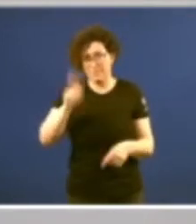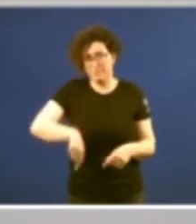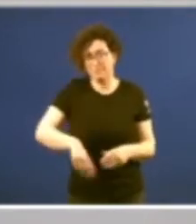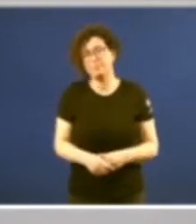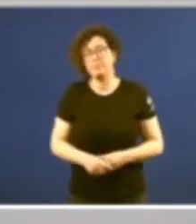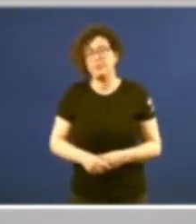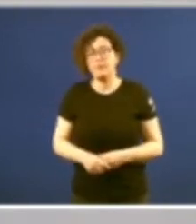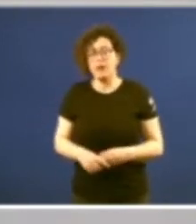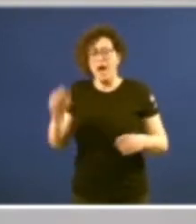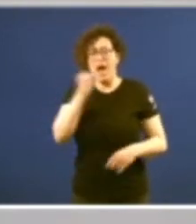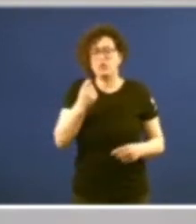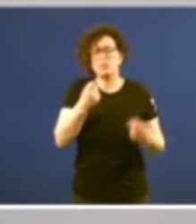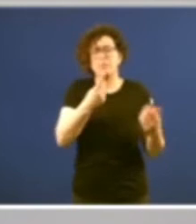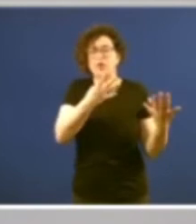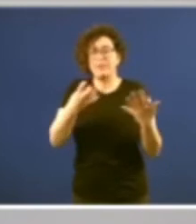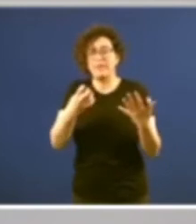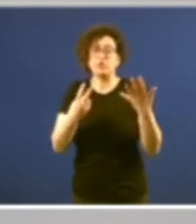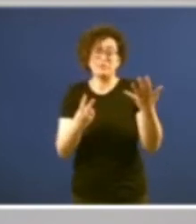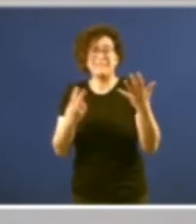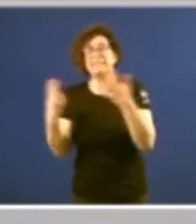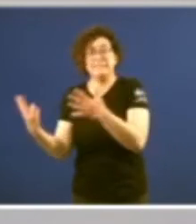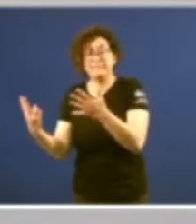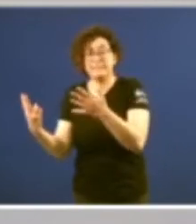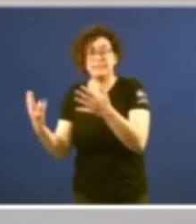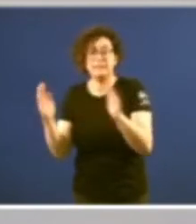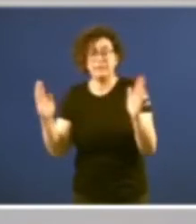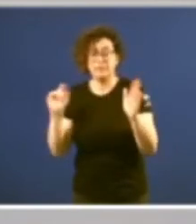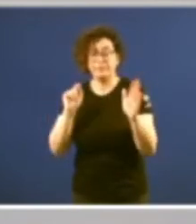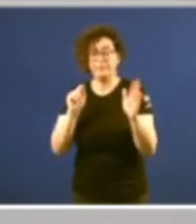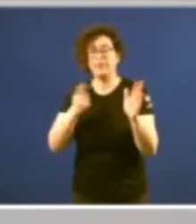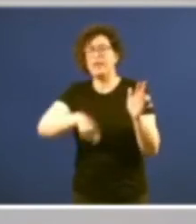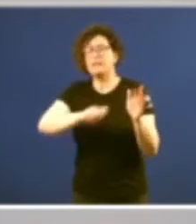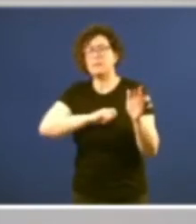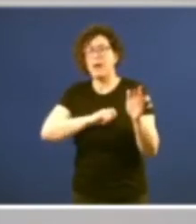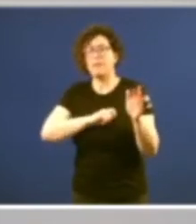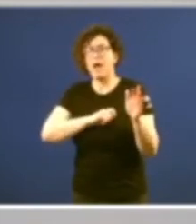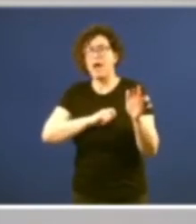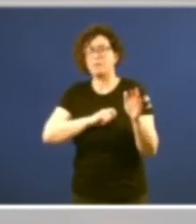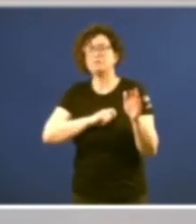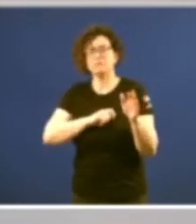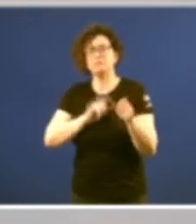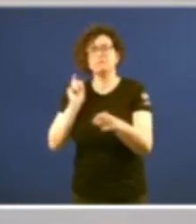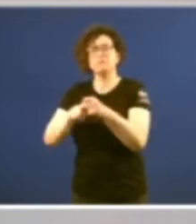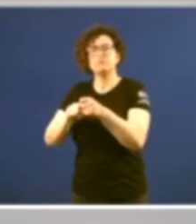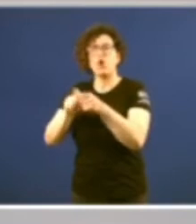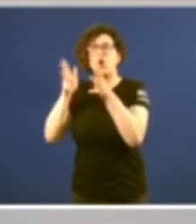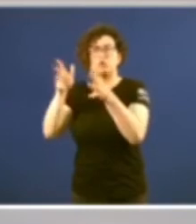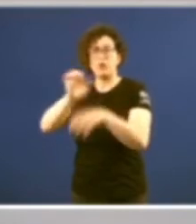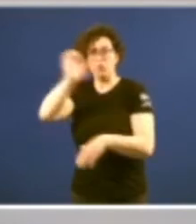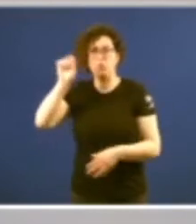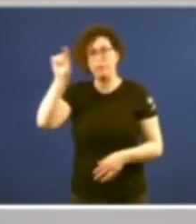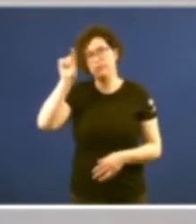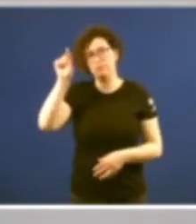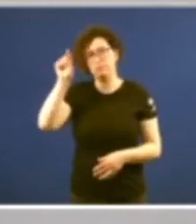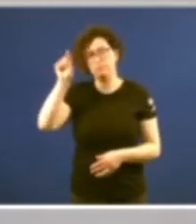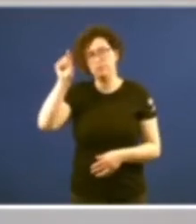En el año 1977, España se incorpora ao Consejo de Europa e tenemos